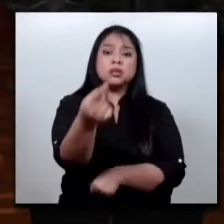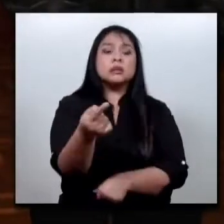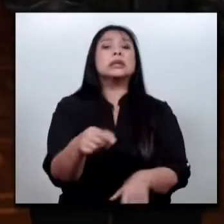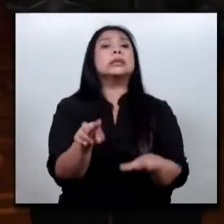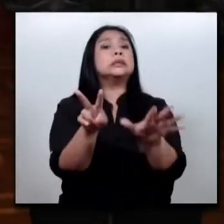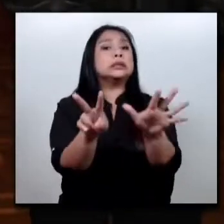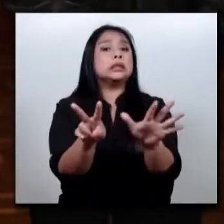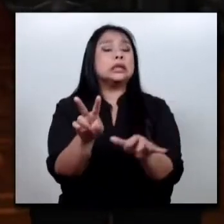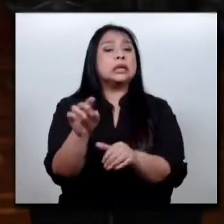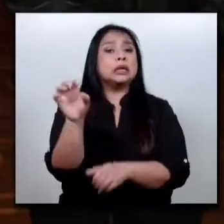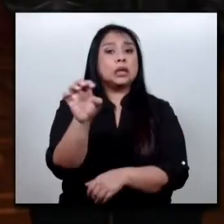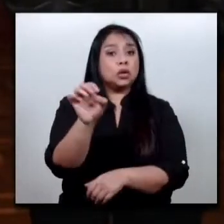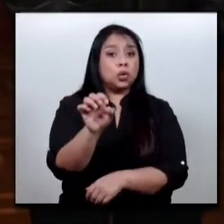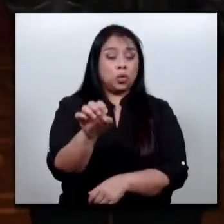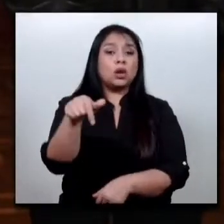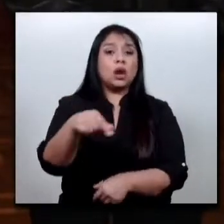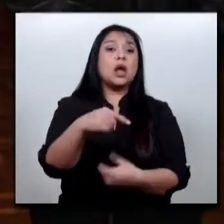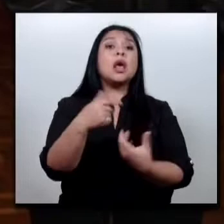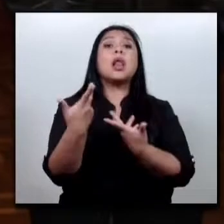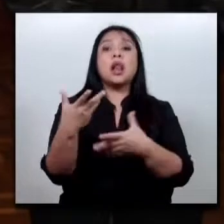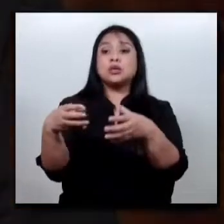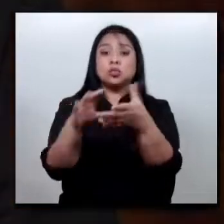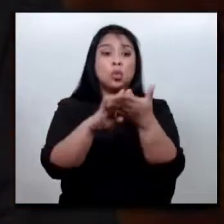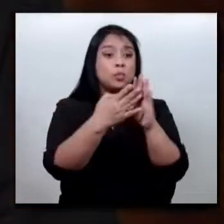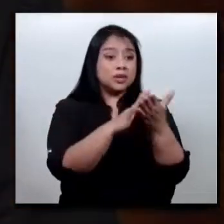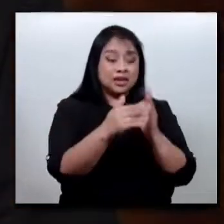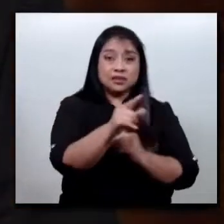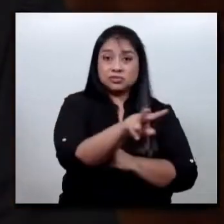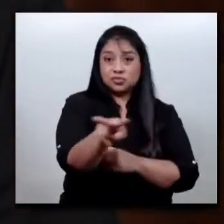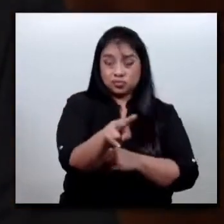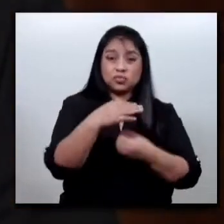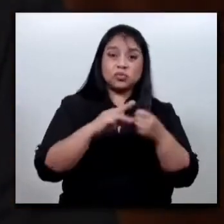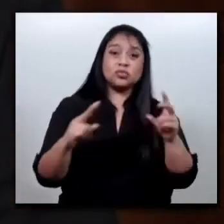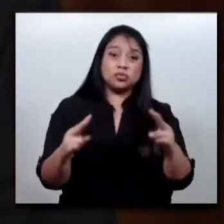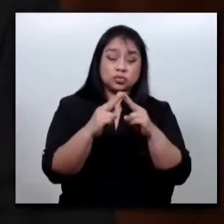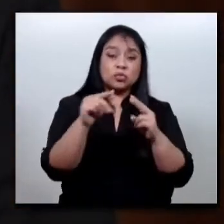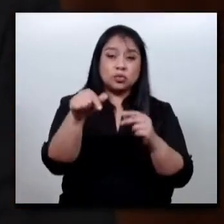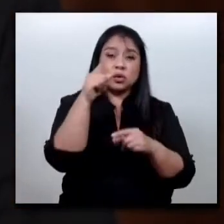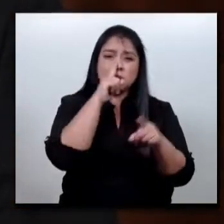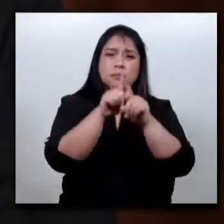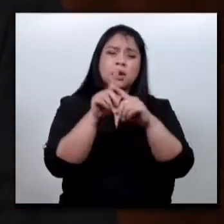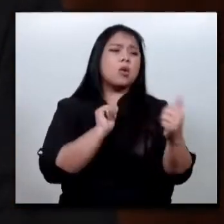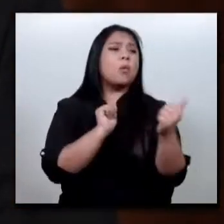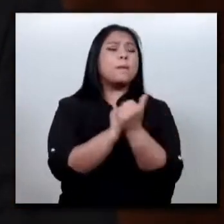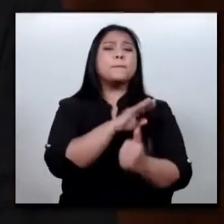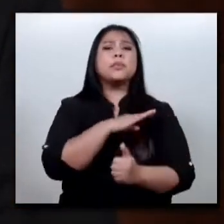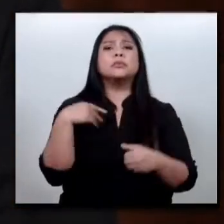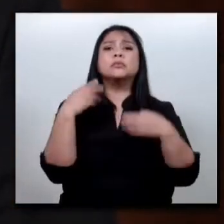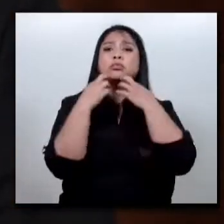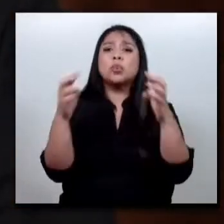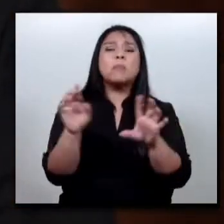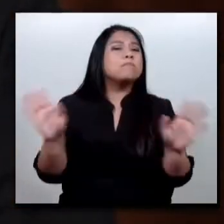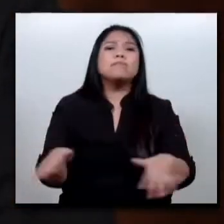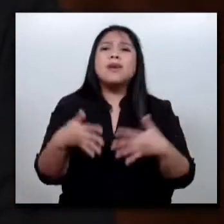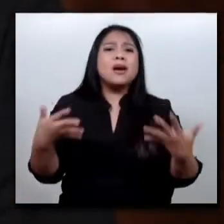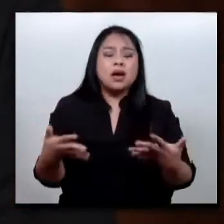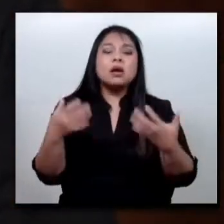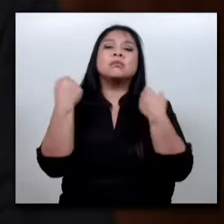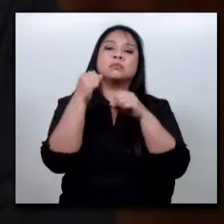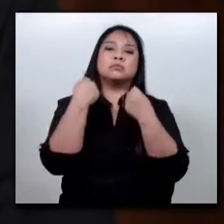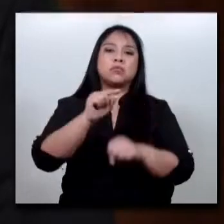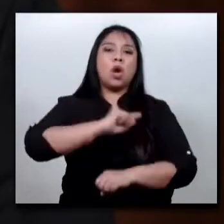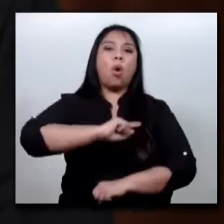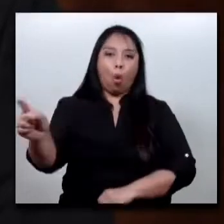en las comunidades de Pachuquitín y Sanjuyú, quienes acompañaban al Ministerio Público para ejecutar diligencias judiciales,